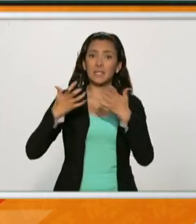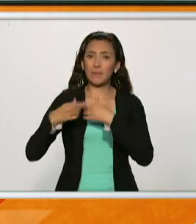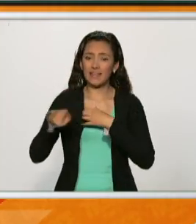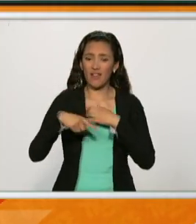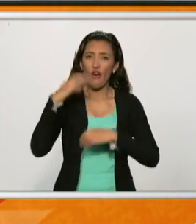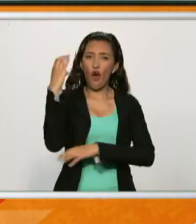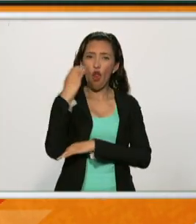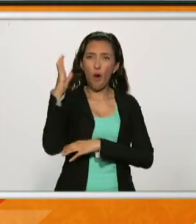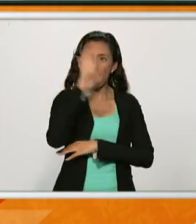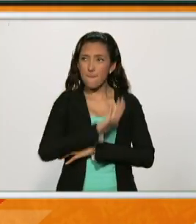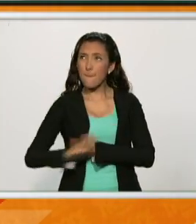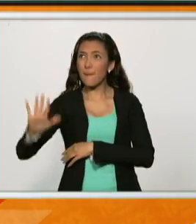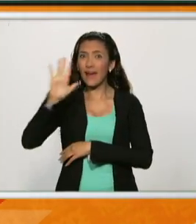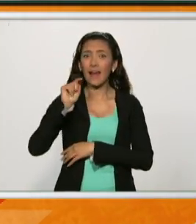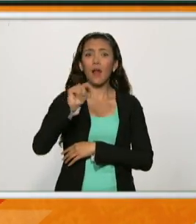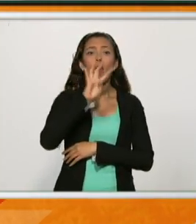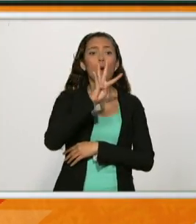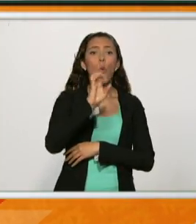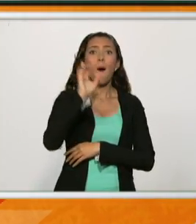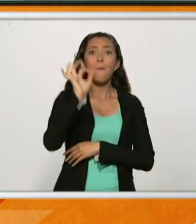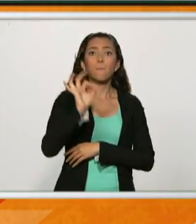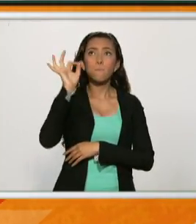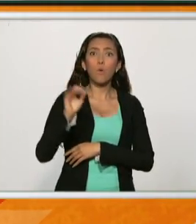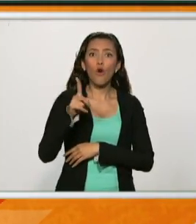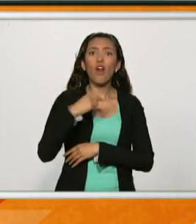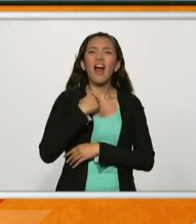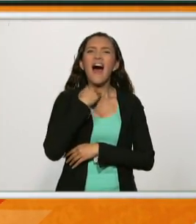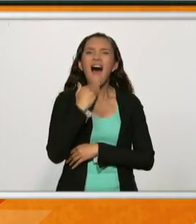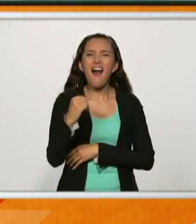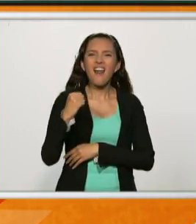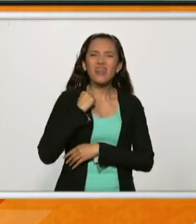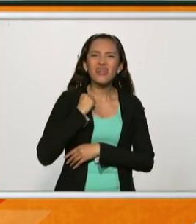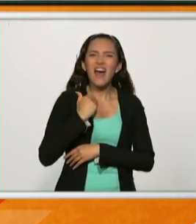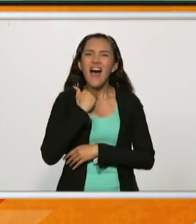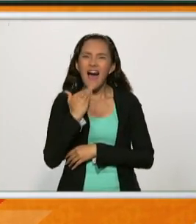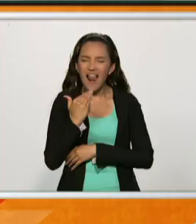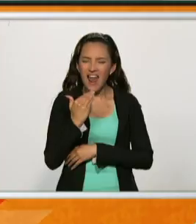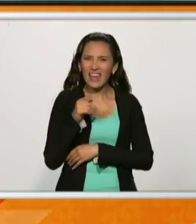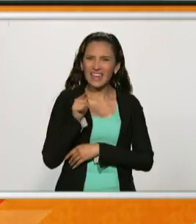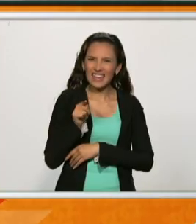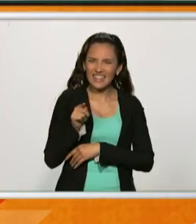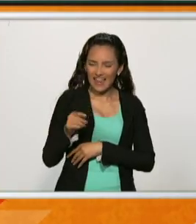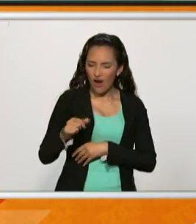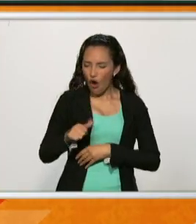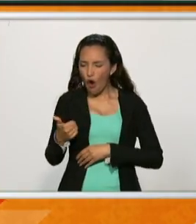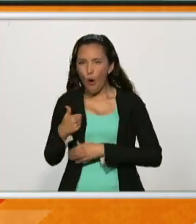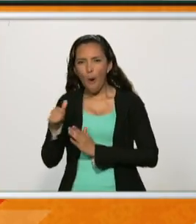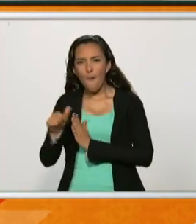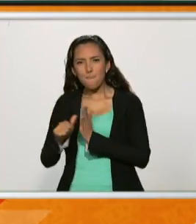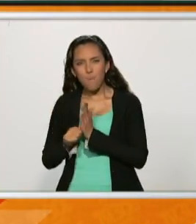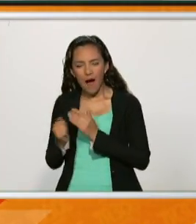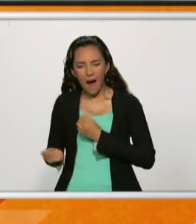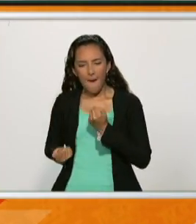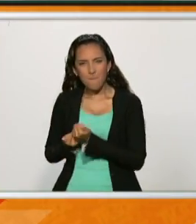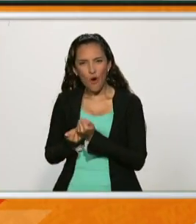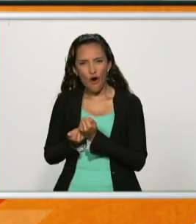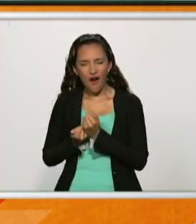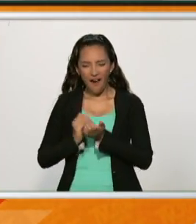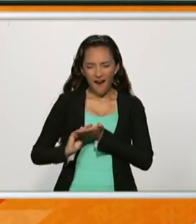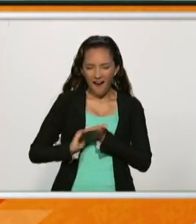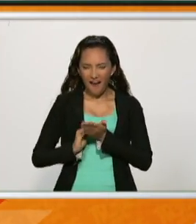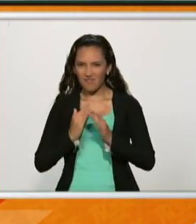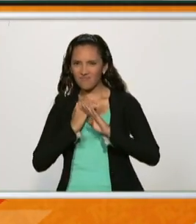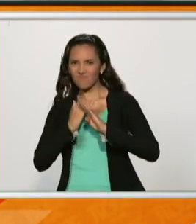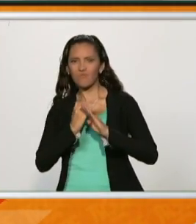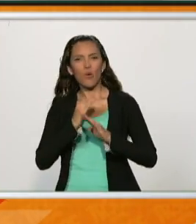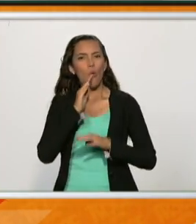no tienen implementado una solución de respaldo y justamente tener un backup es una de las formas justamente para hacer frente a este